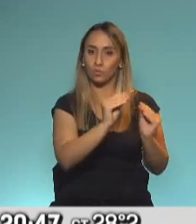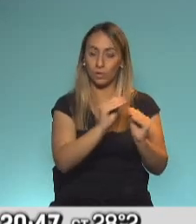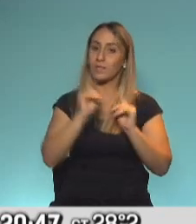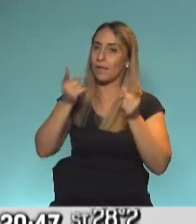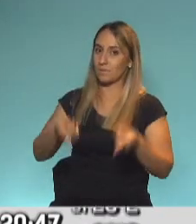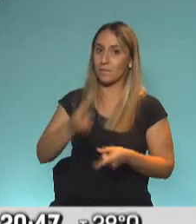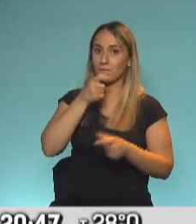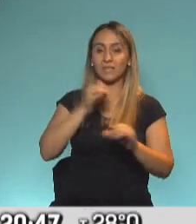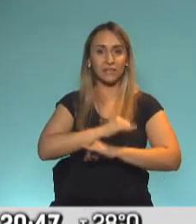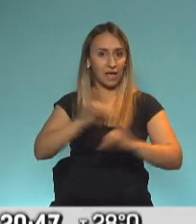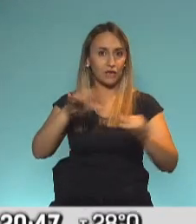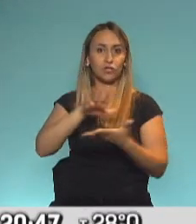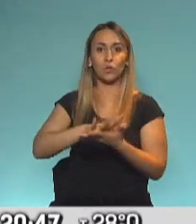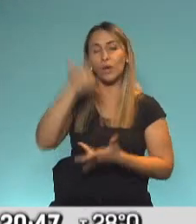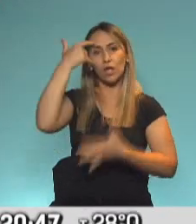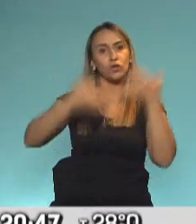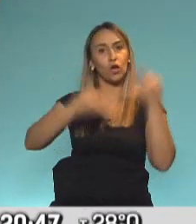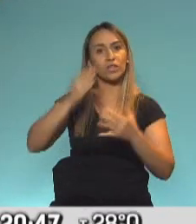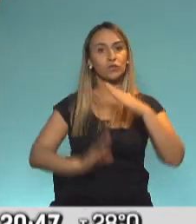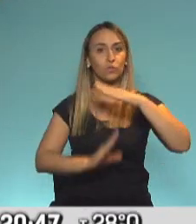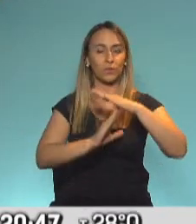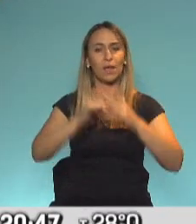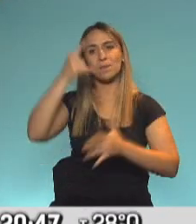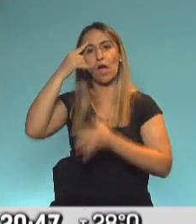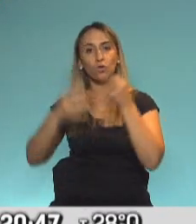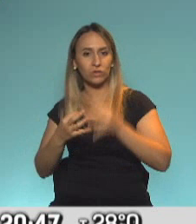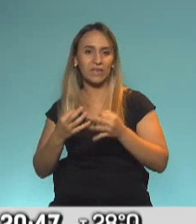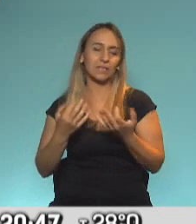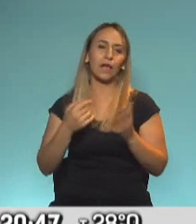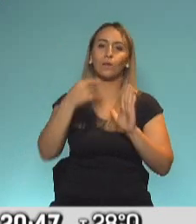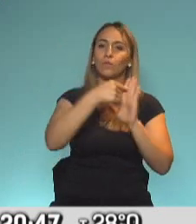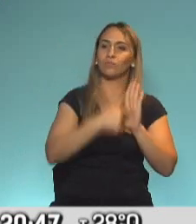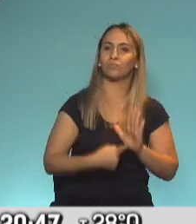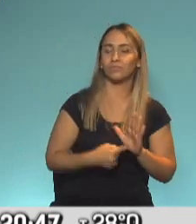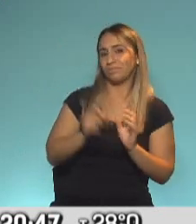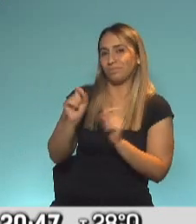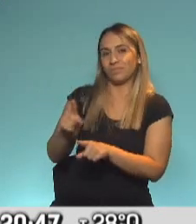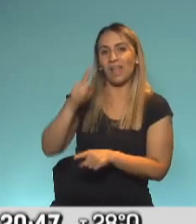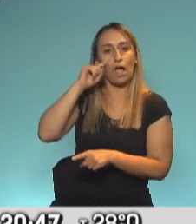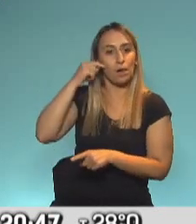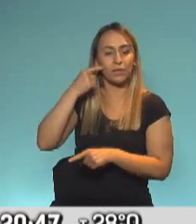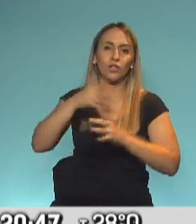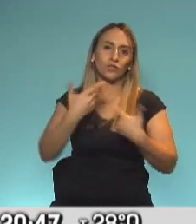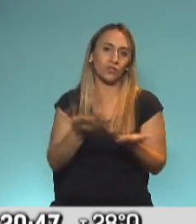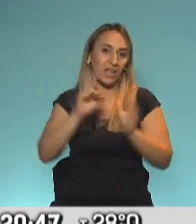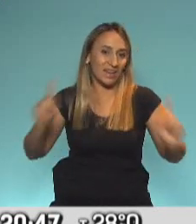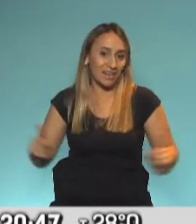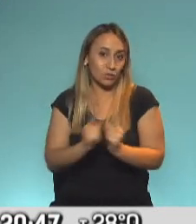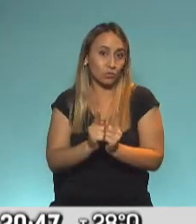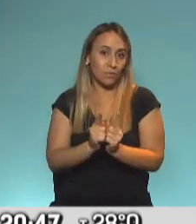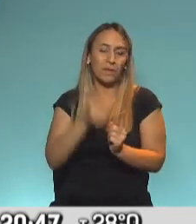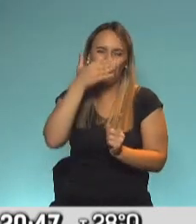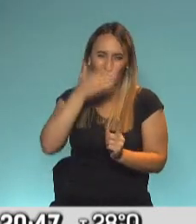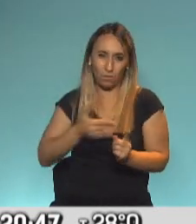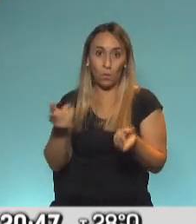sobre la Corte Suprema y sobre la justicia. Sí. Los ejes que en general están en los discursos de Alberto Fernández. En resumen, entonces, como para luego